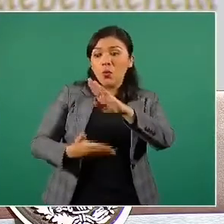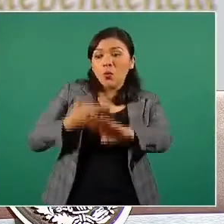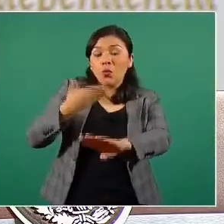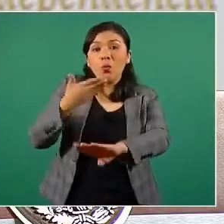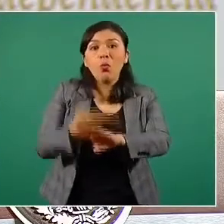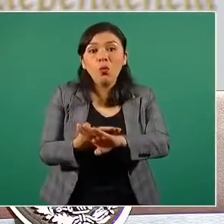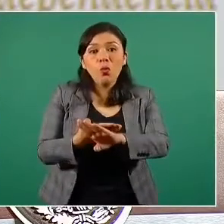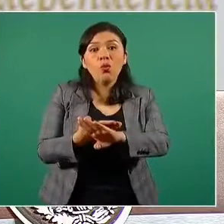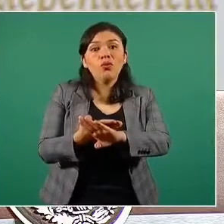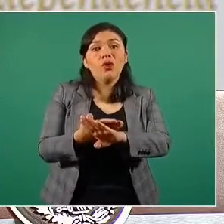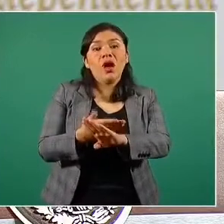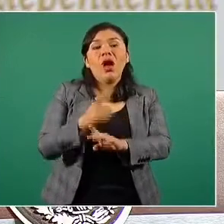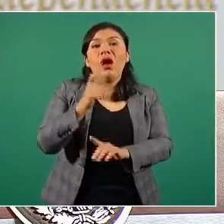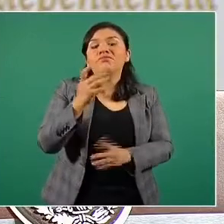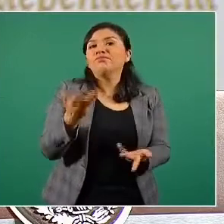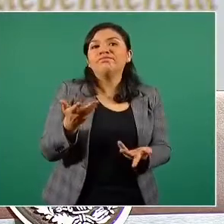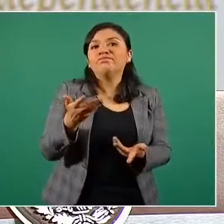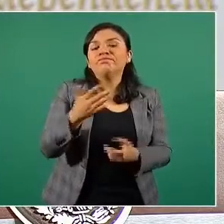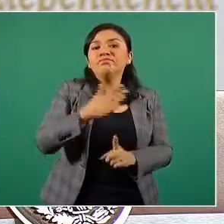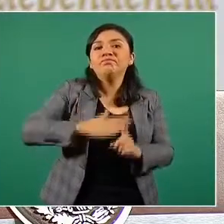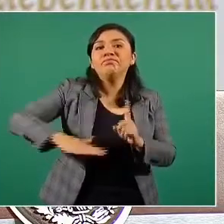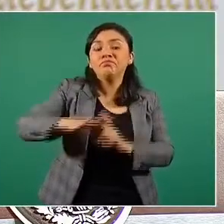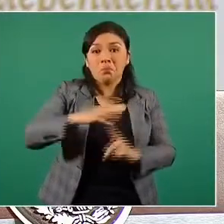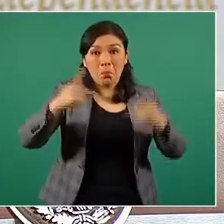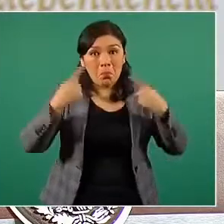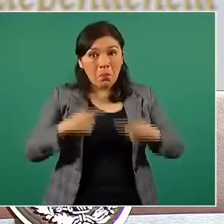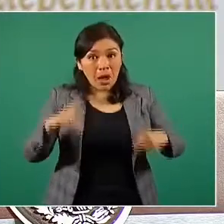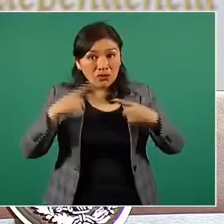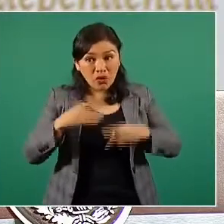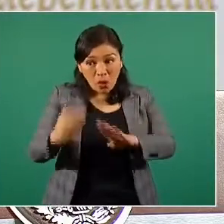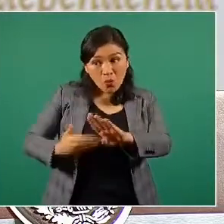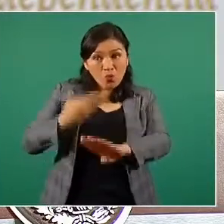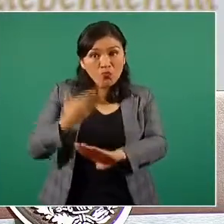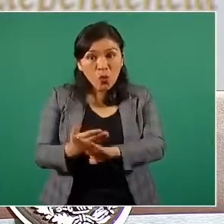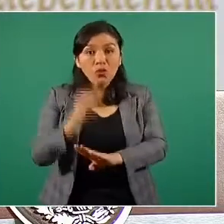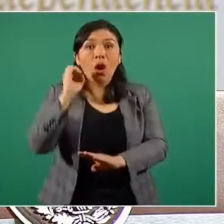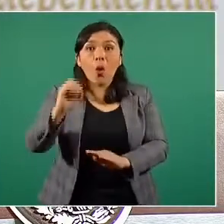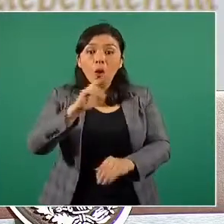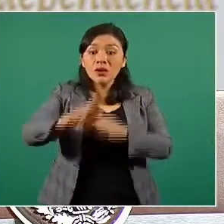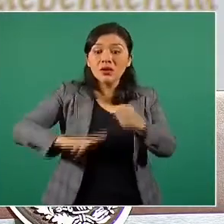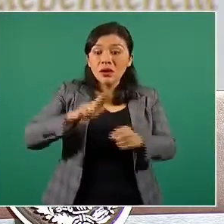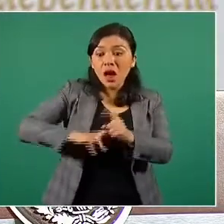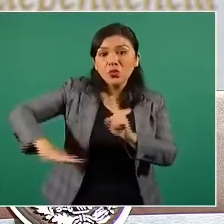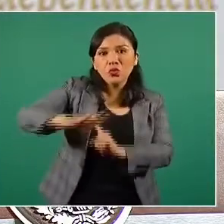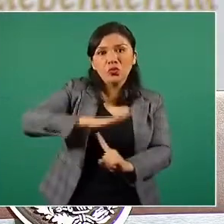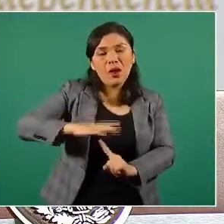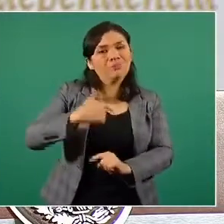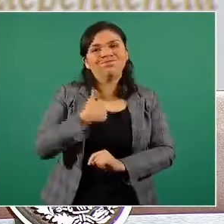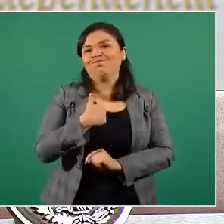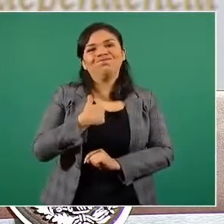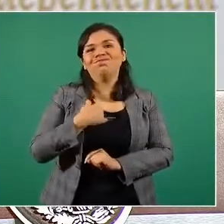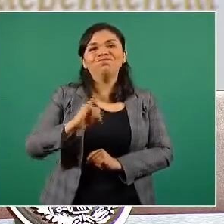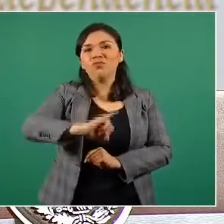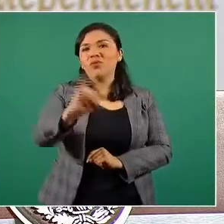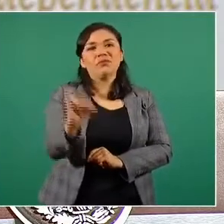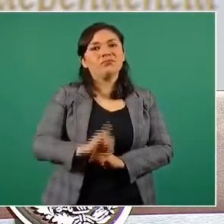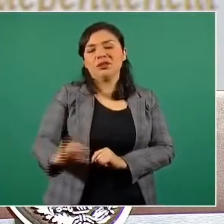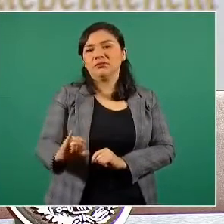de la gente, contra del medio ambiente, jamás,